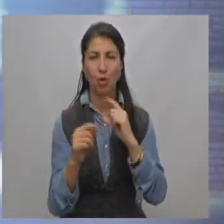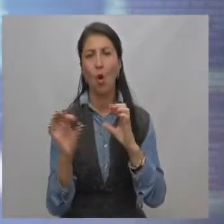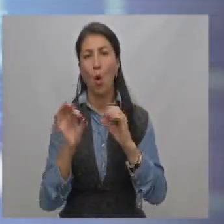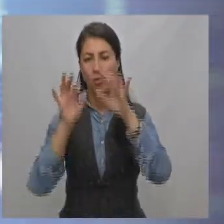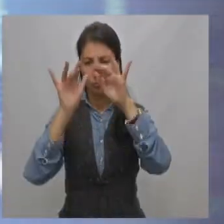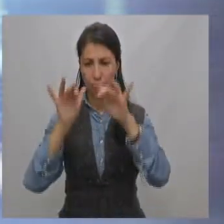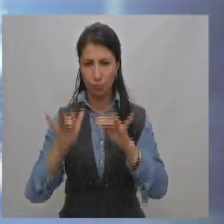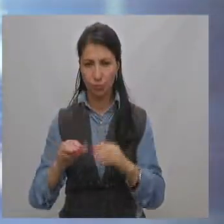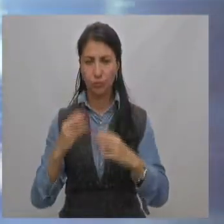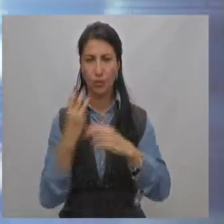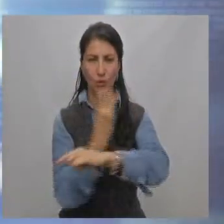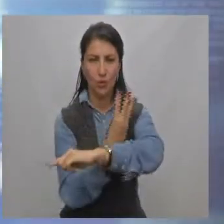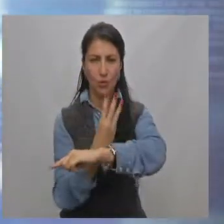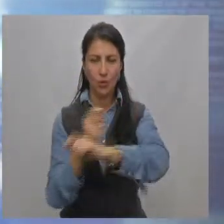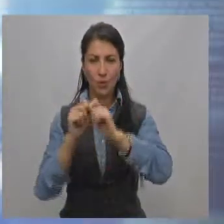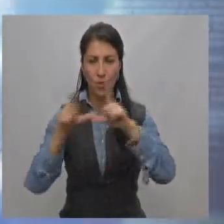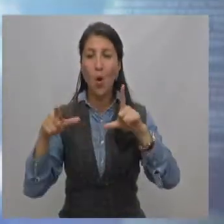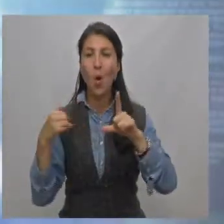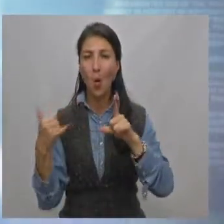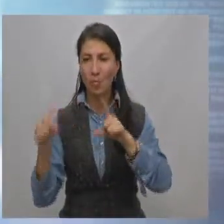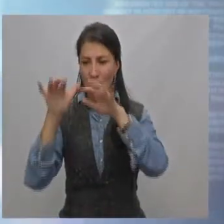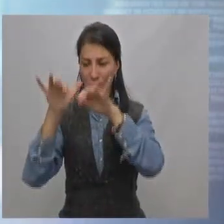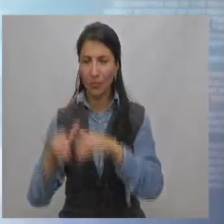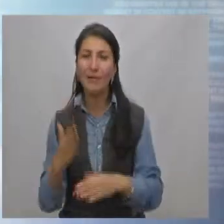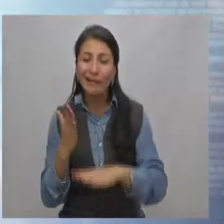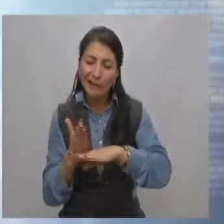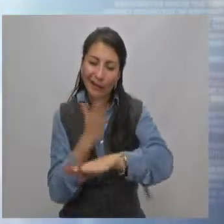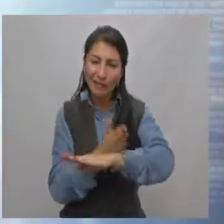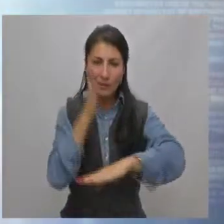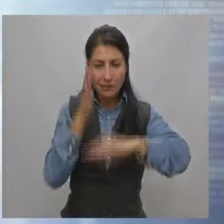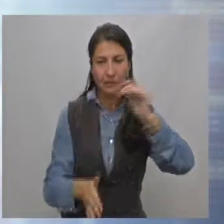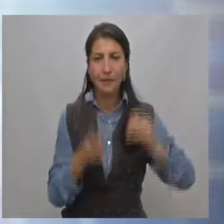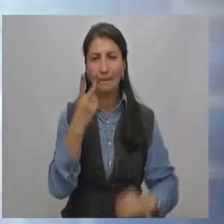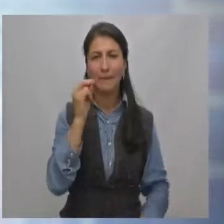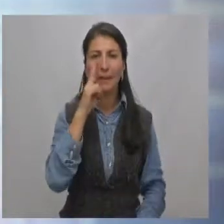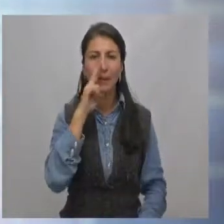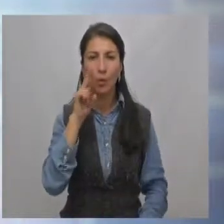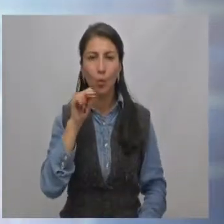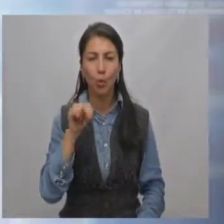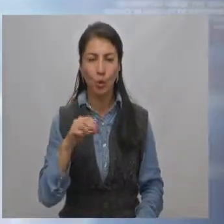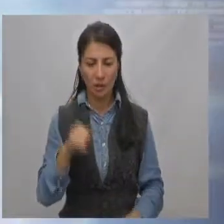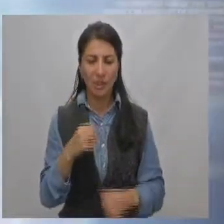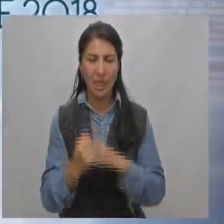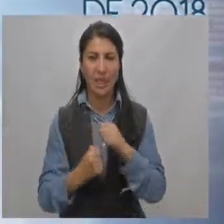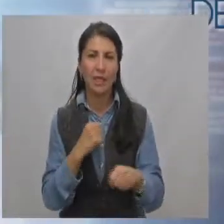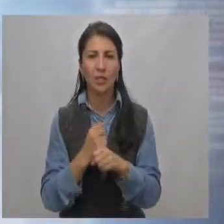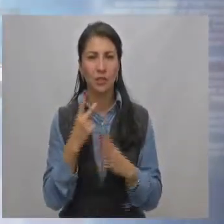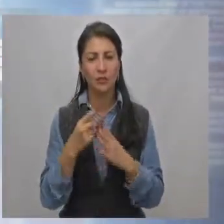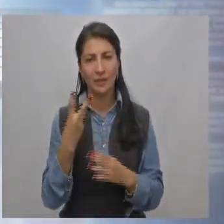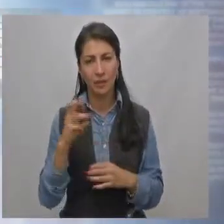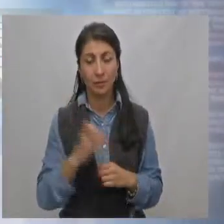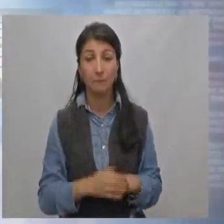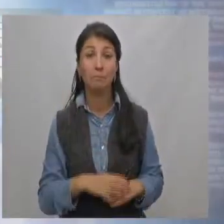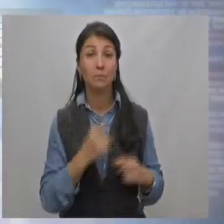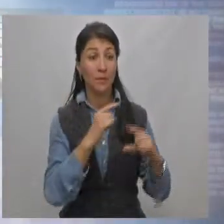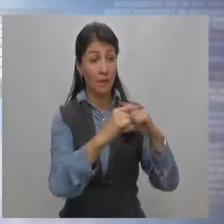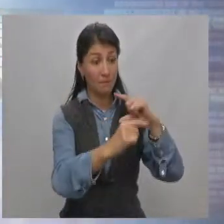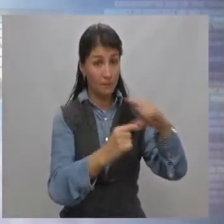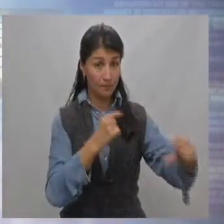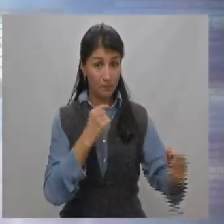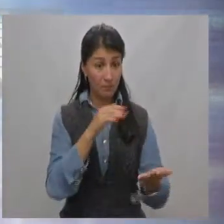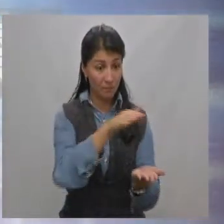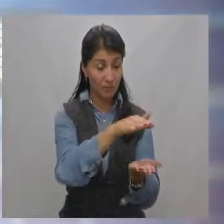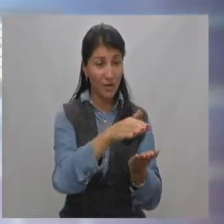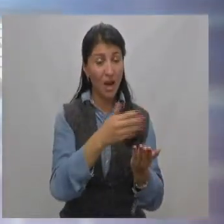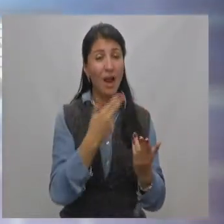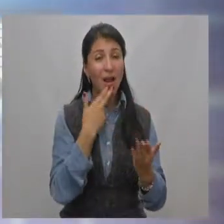electrónico o diligenciarse en la web institucional antes del 20 de junio del 2018. El envío